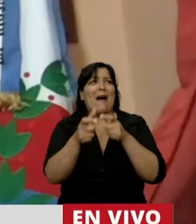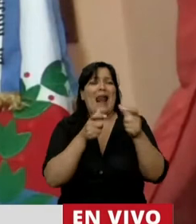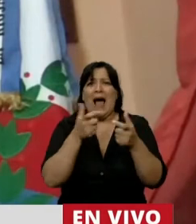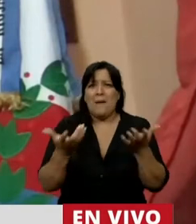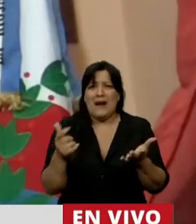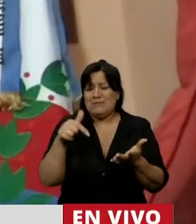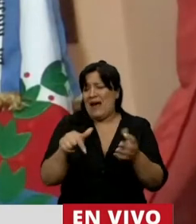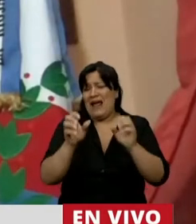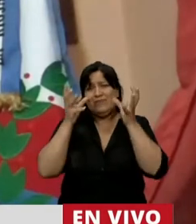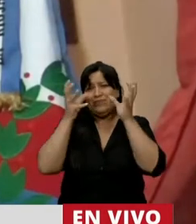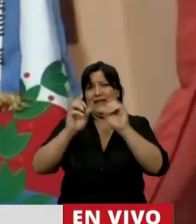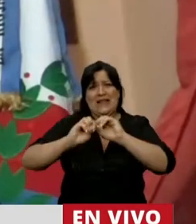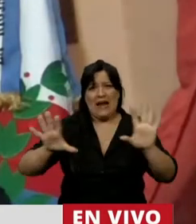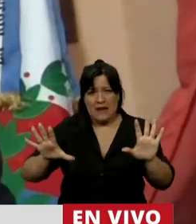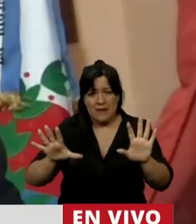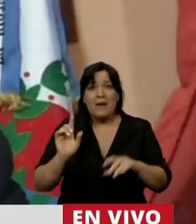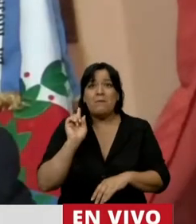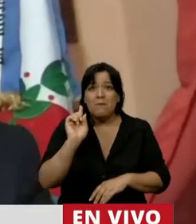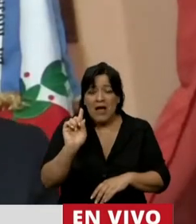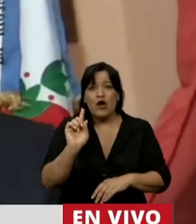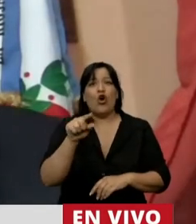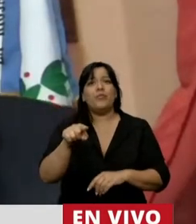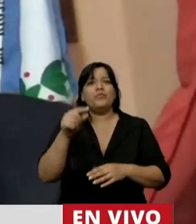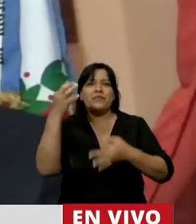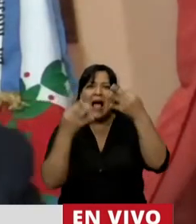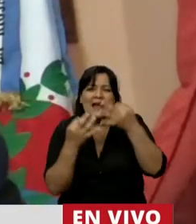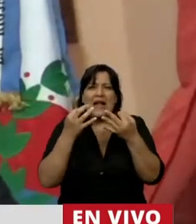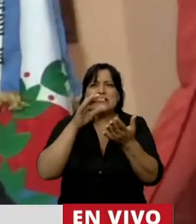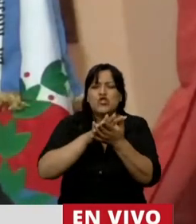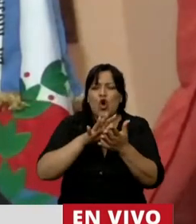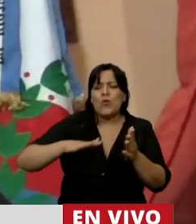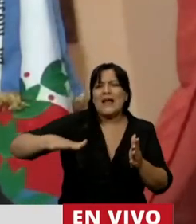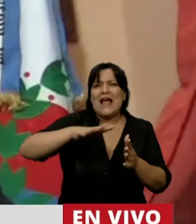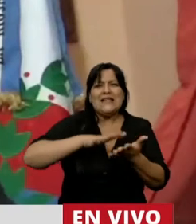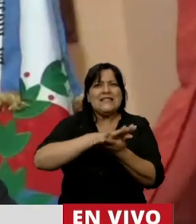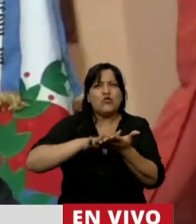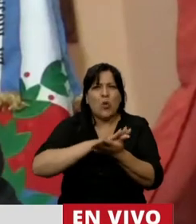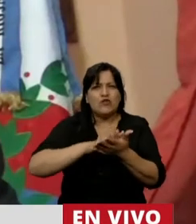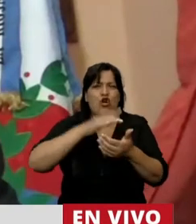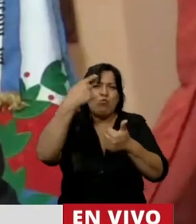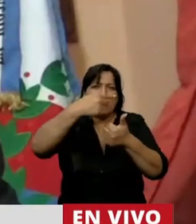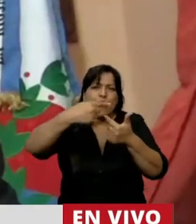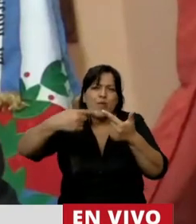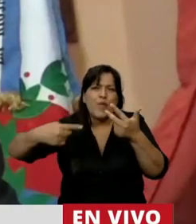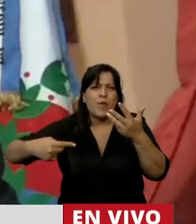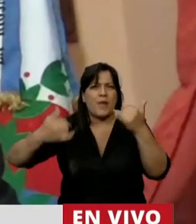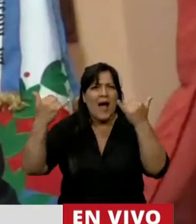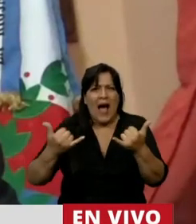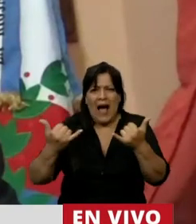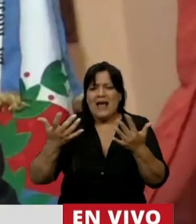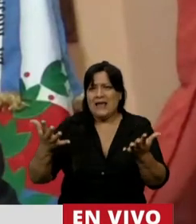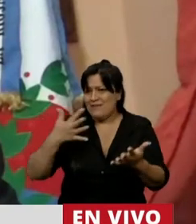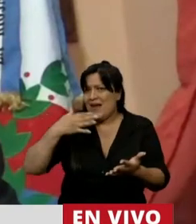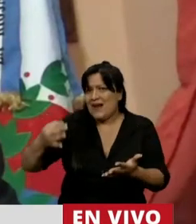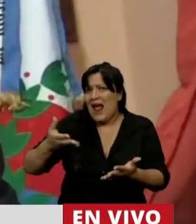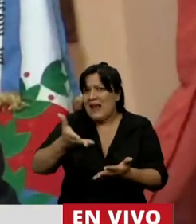estas desgracias. Ahora bien, del análisis de situación surgen muchos factores que contribuyen a esta realidad que